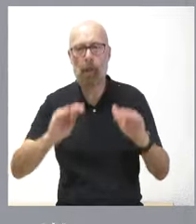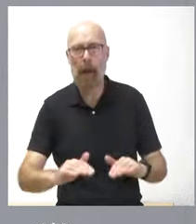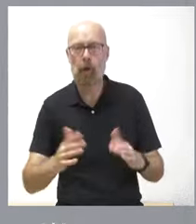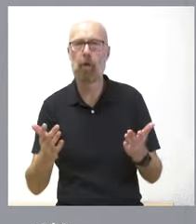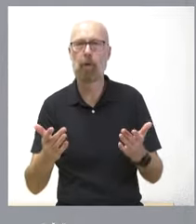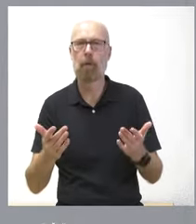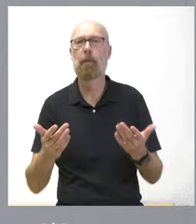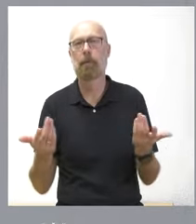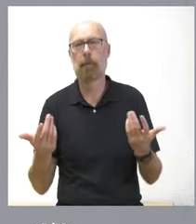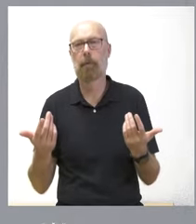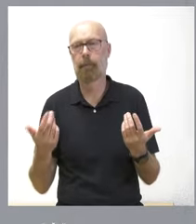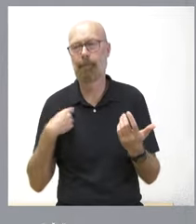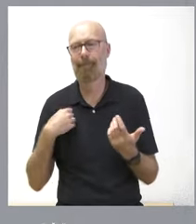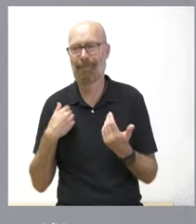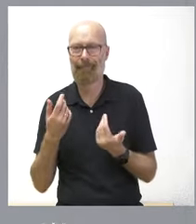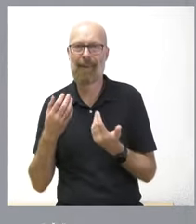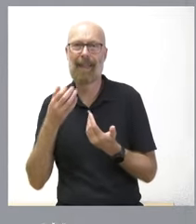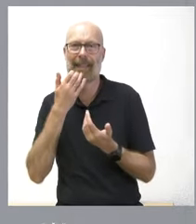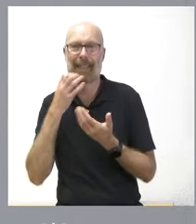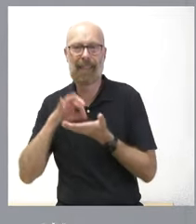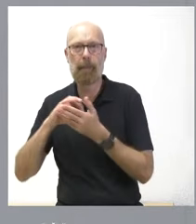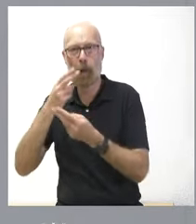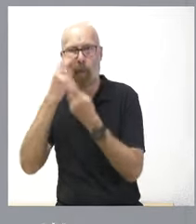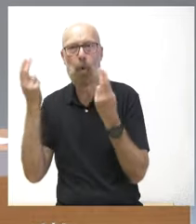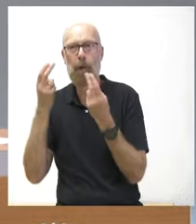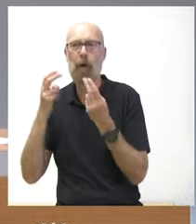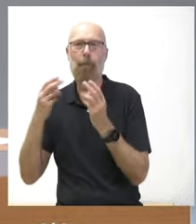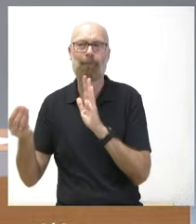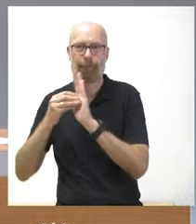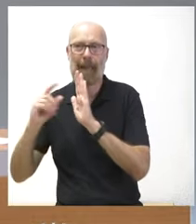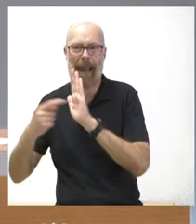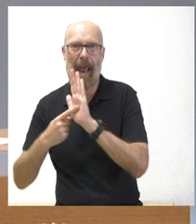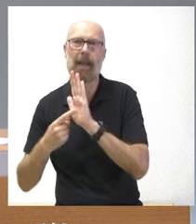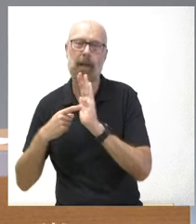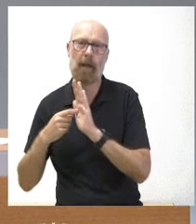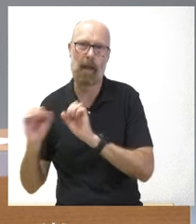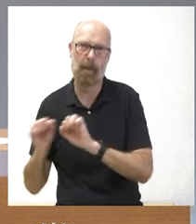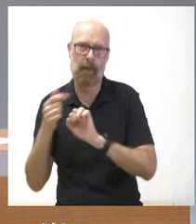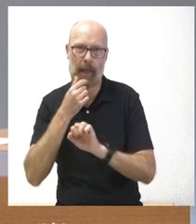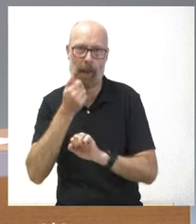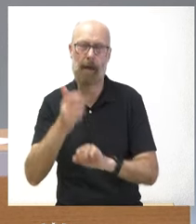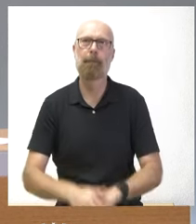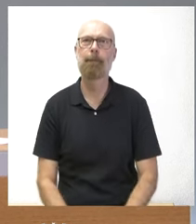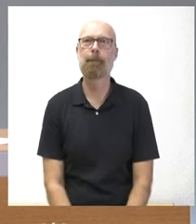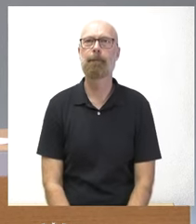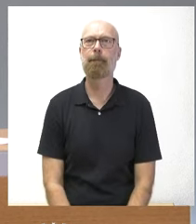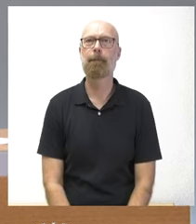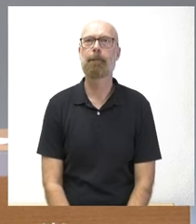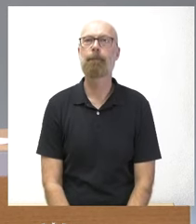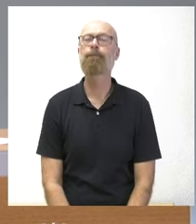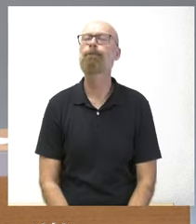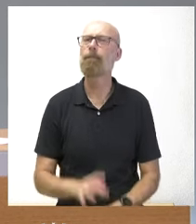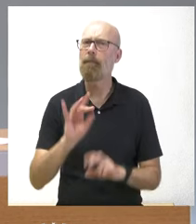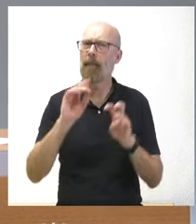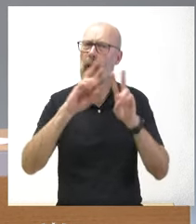por ley esos servicios públicos en todo el territorio nacional si sobre esto último si de los servicios del